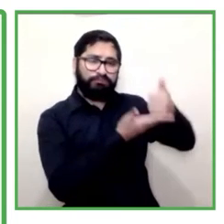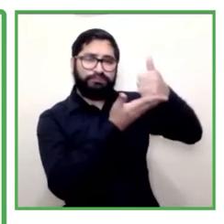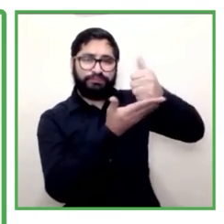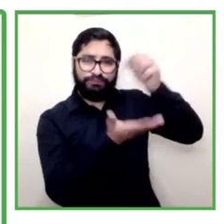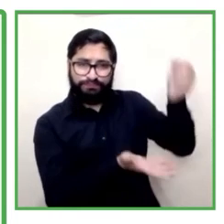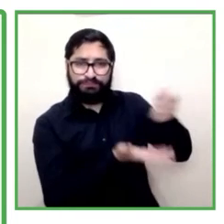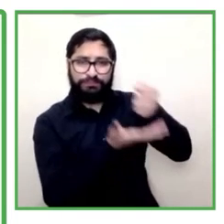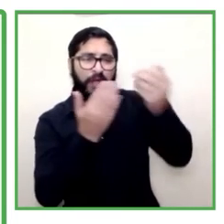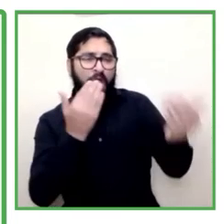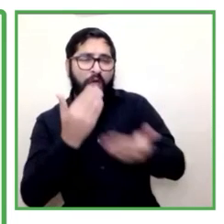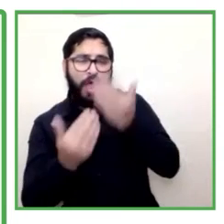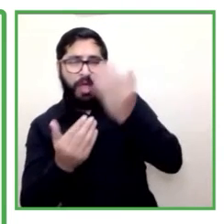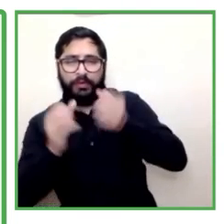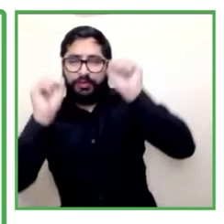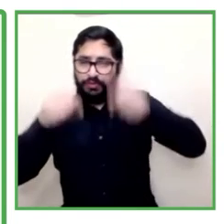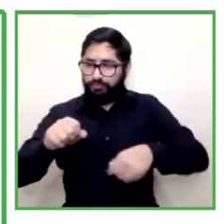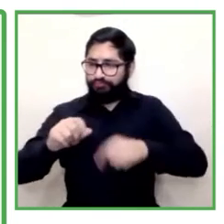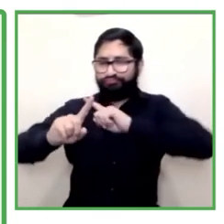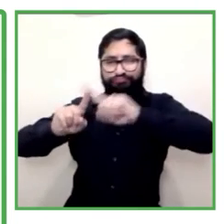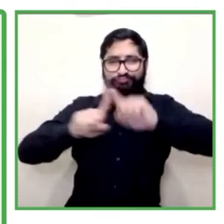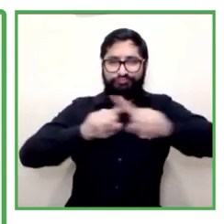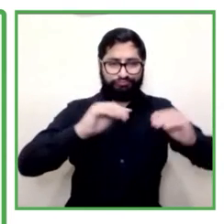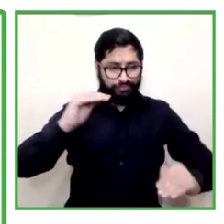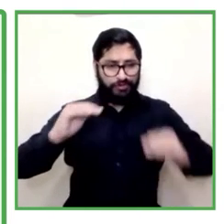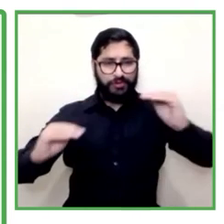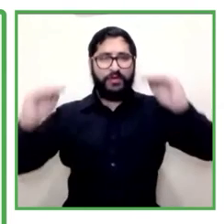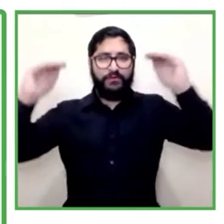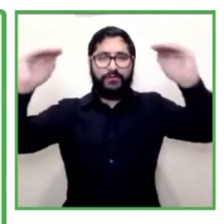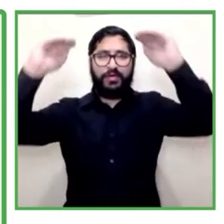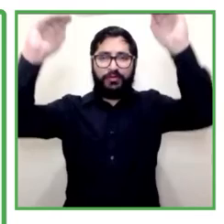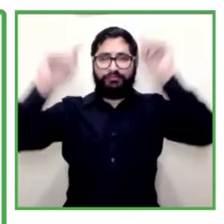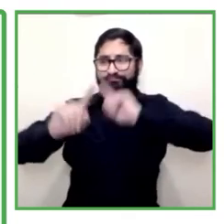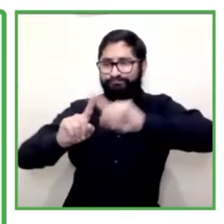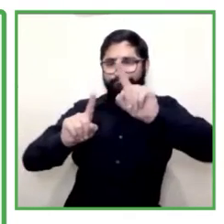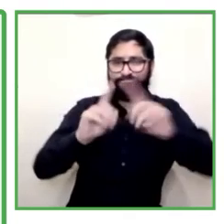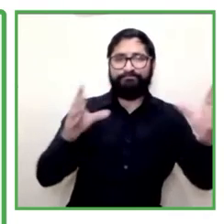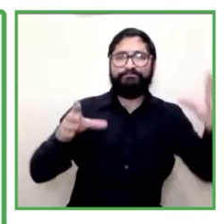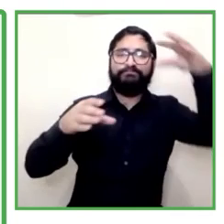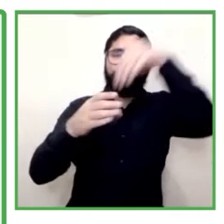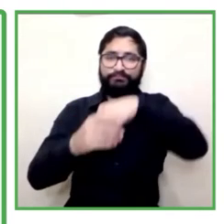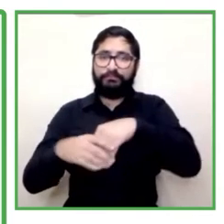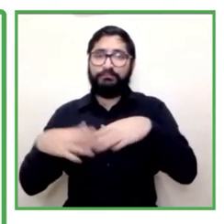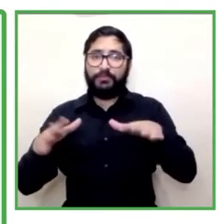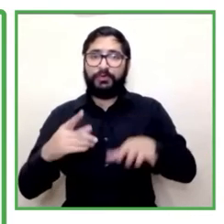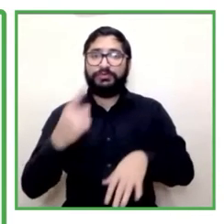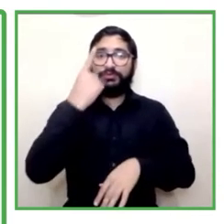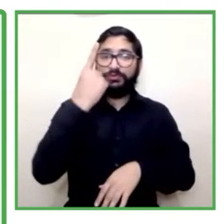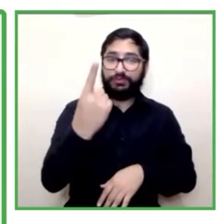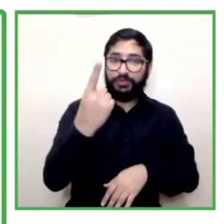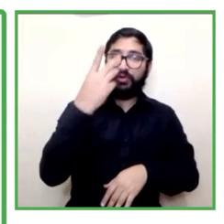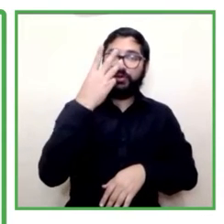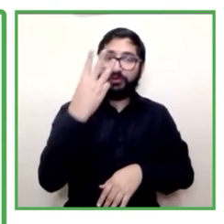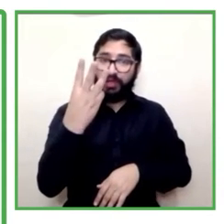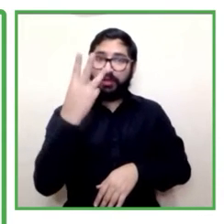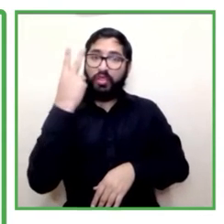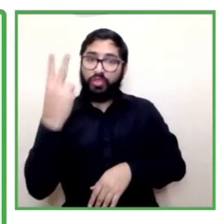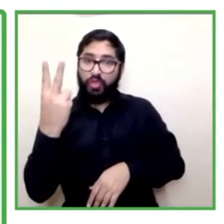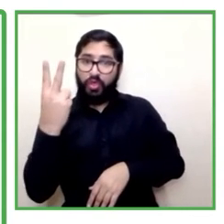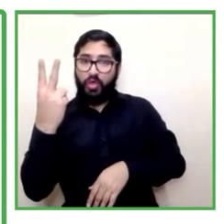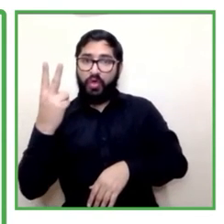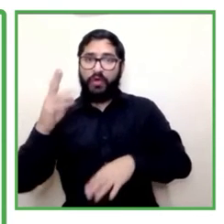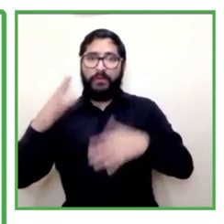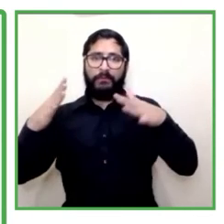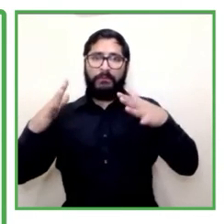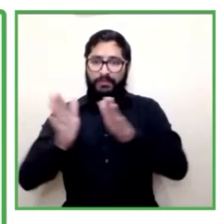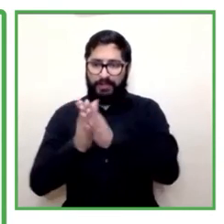y tiene que ver con las 132 bibliotecas con que cuenta la entidad experiencias significativas en inclusión en adaptación